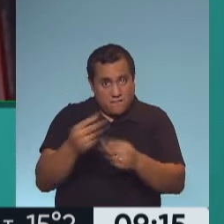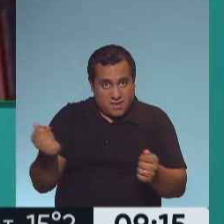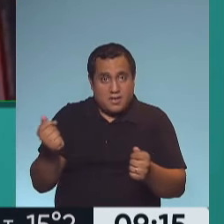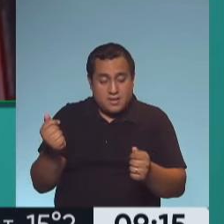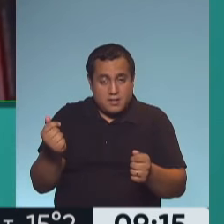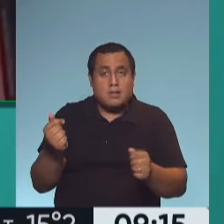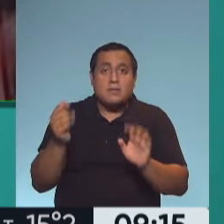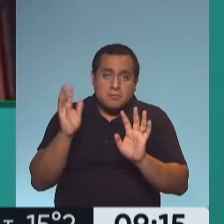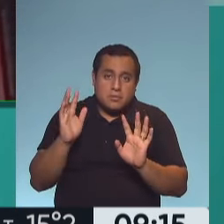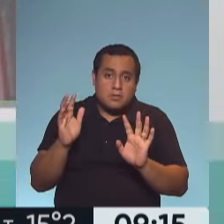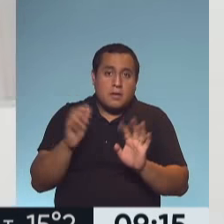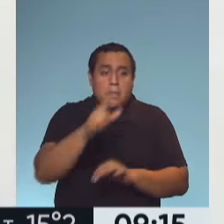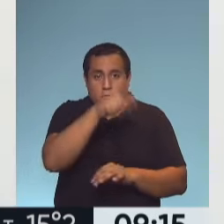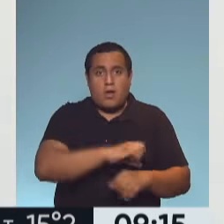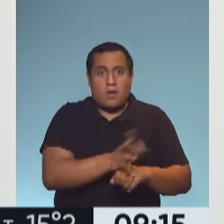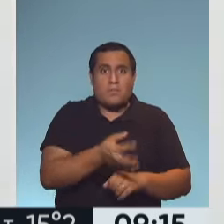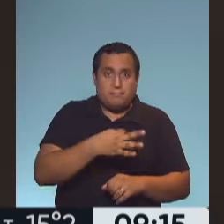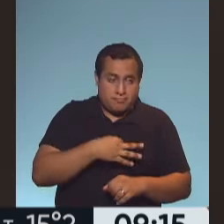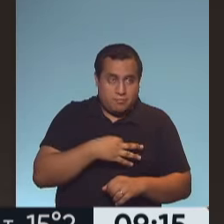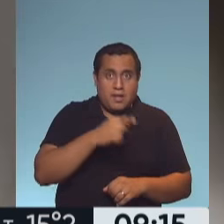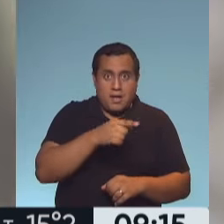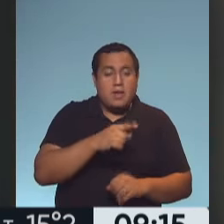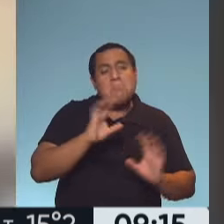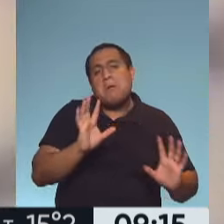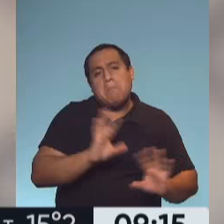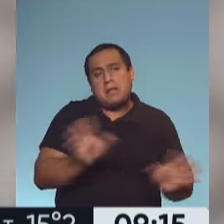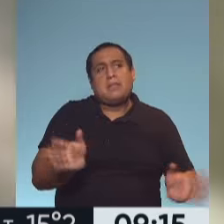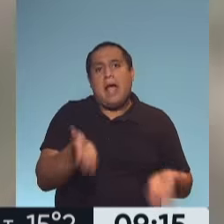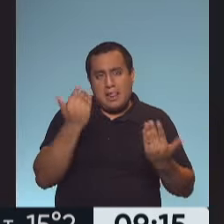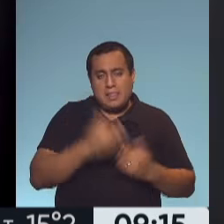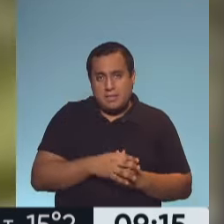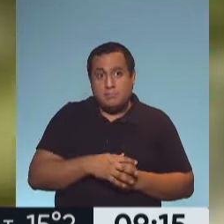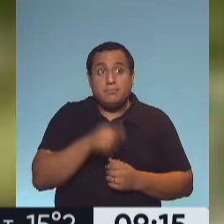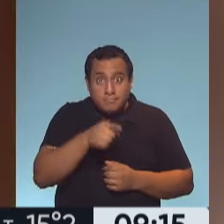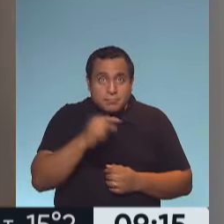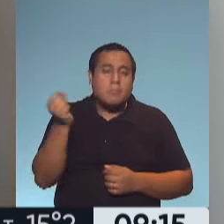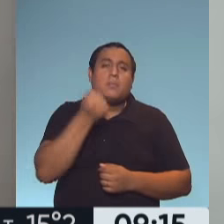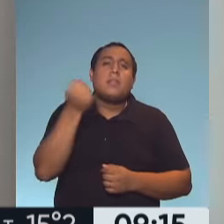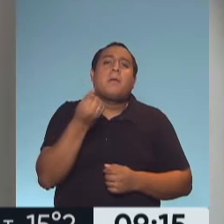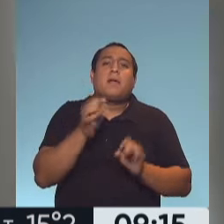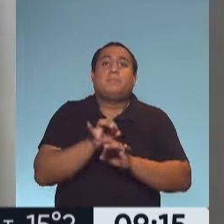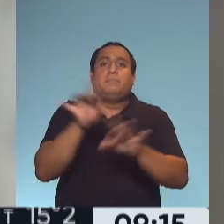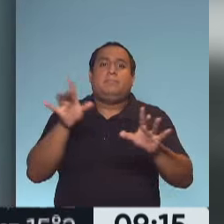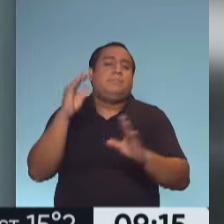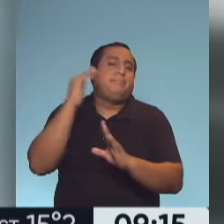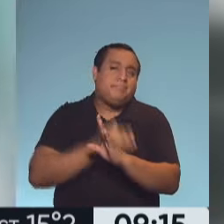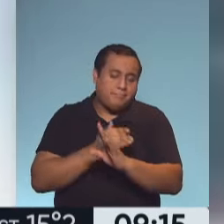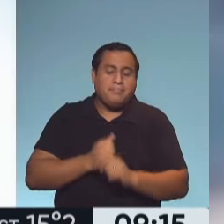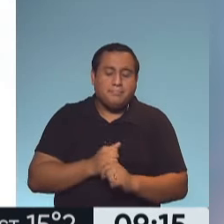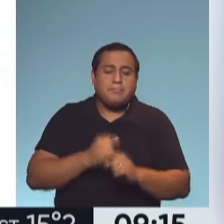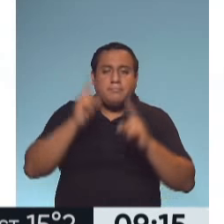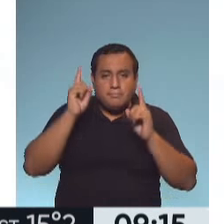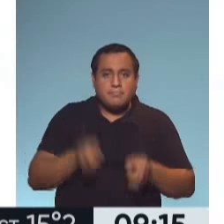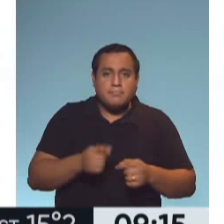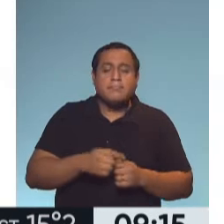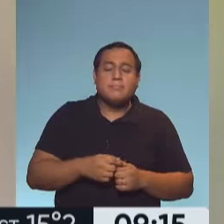persona que tiene el coronavirus se pueda dar de alta. Eso es importantísimo para frenar la transmisión. Pero otra cosa que es todavía mucho,